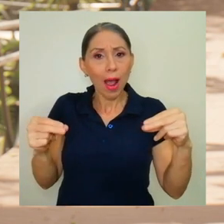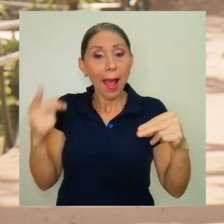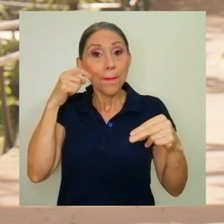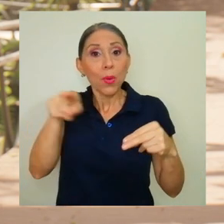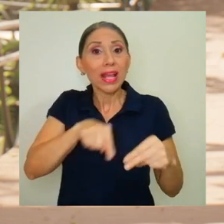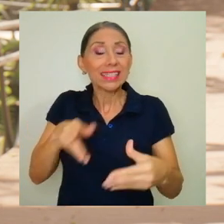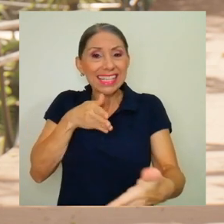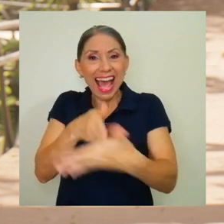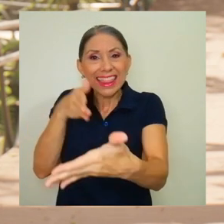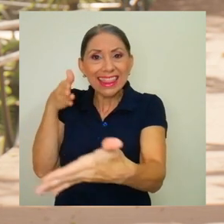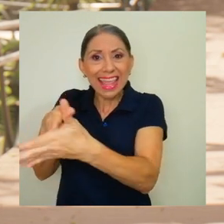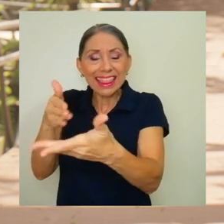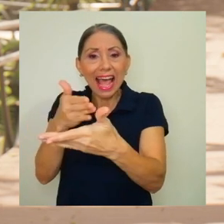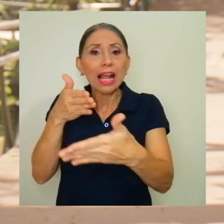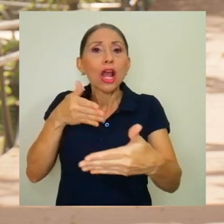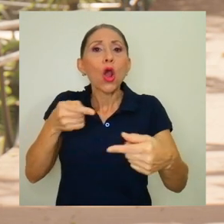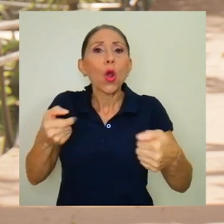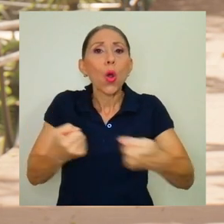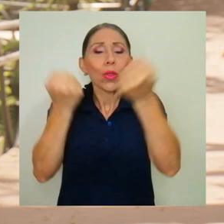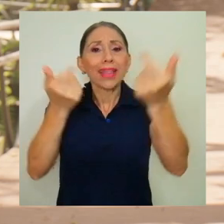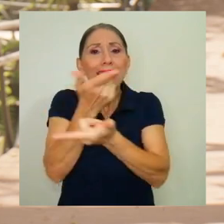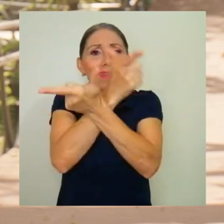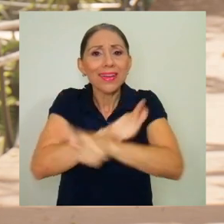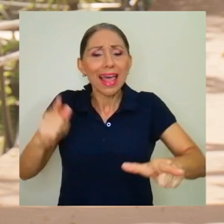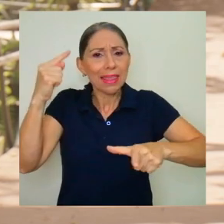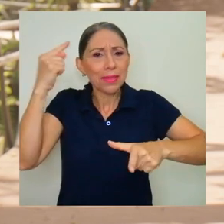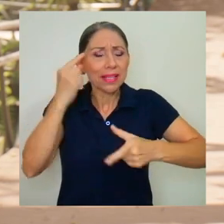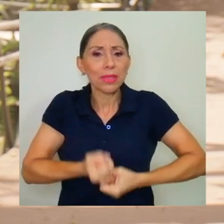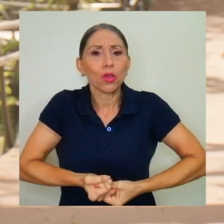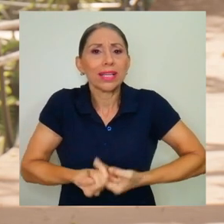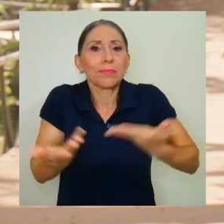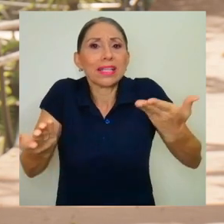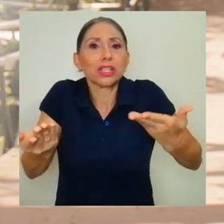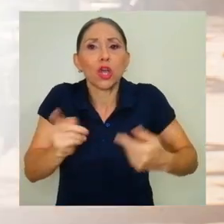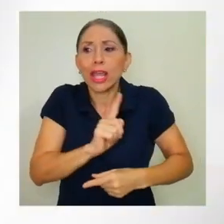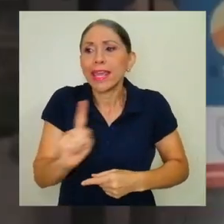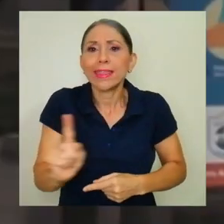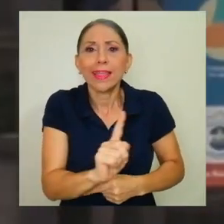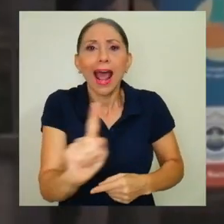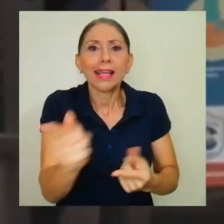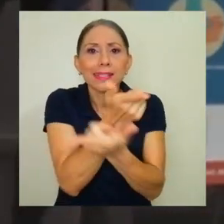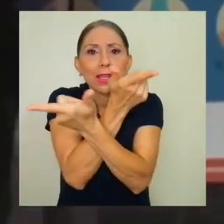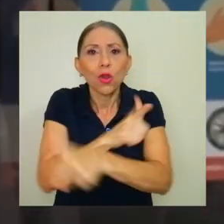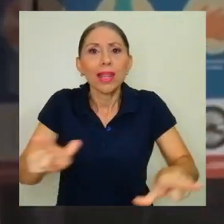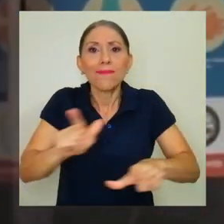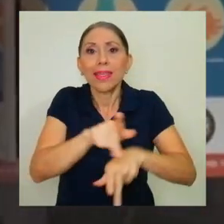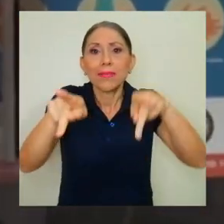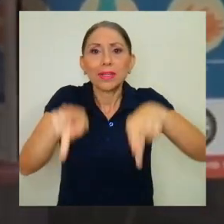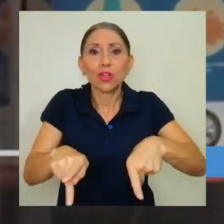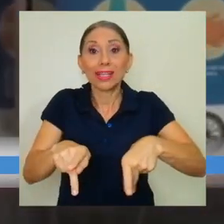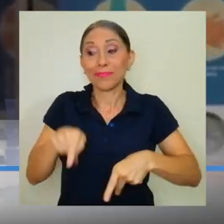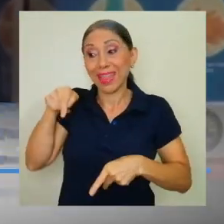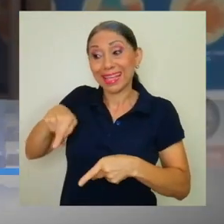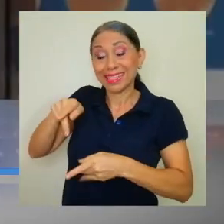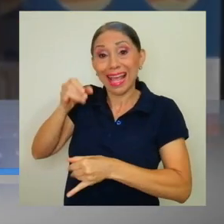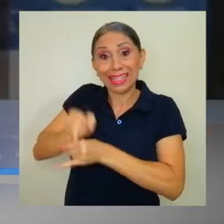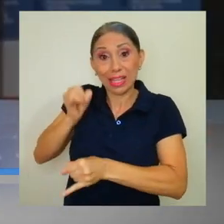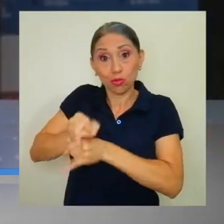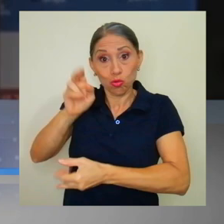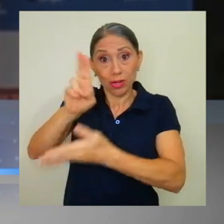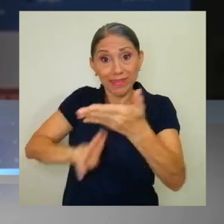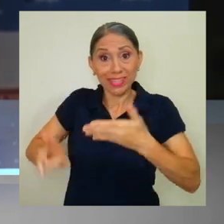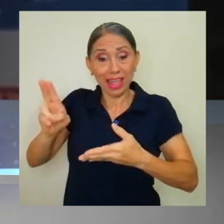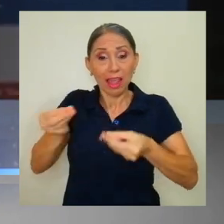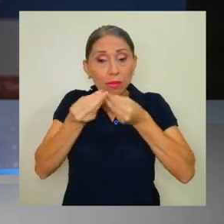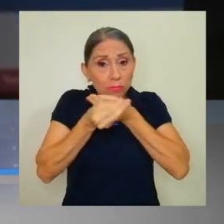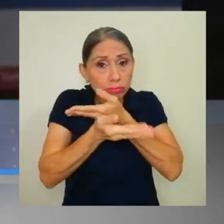atentan contra la libertad de pensamiento, expresión y tránsito de su pueblo. Esta Casa de Estudios Superiores dejó clara su posición en un